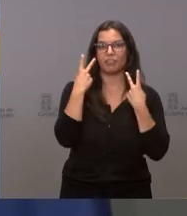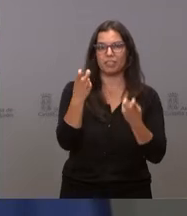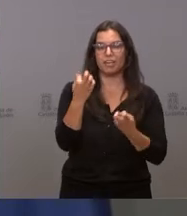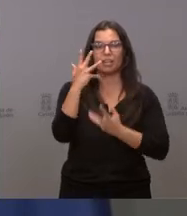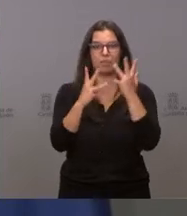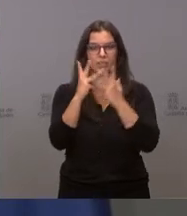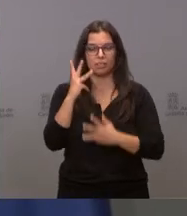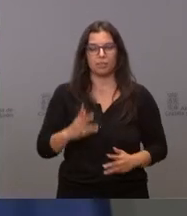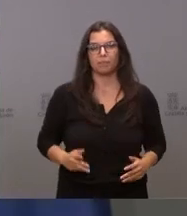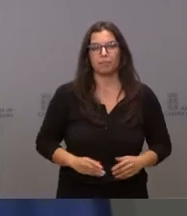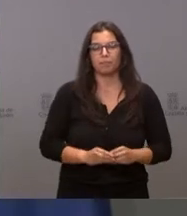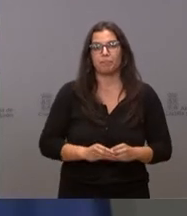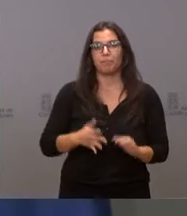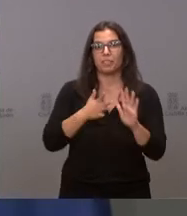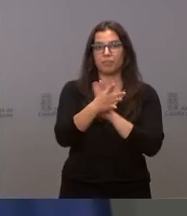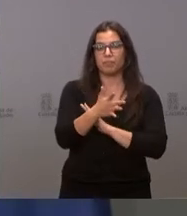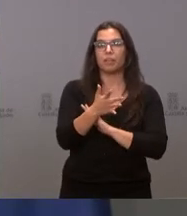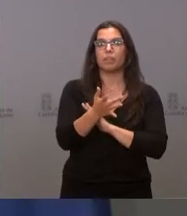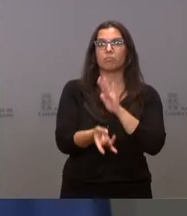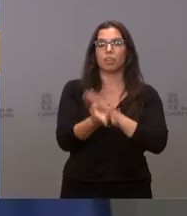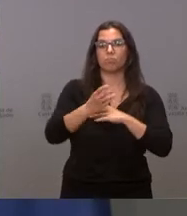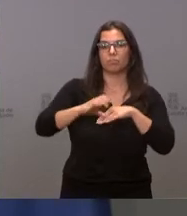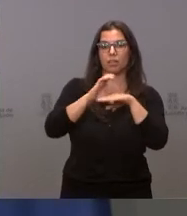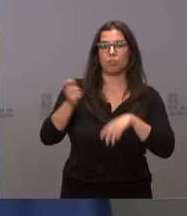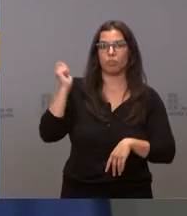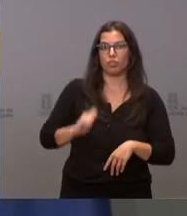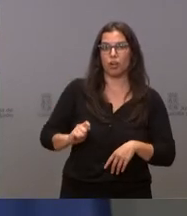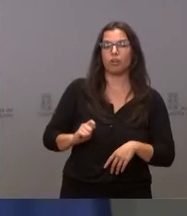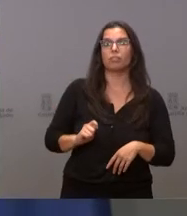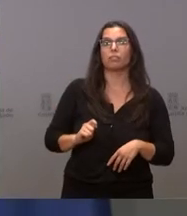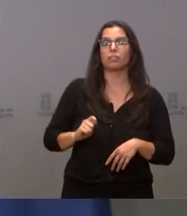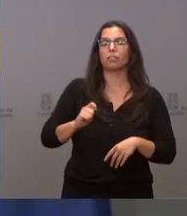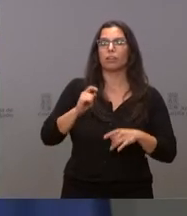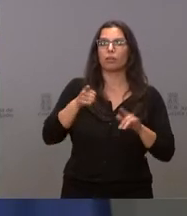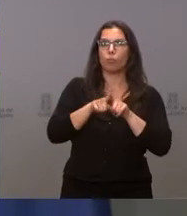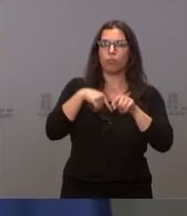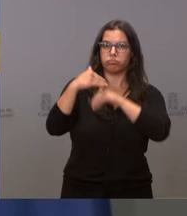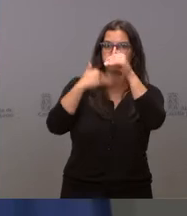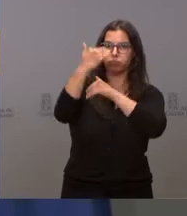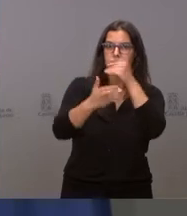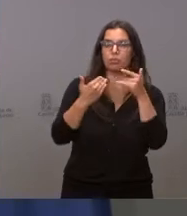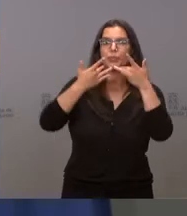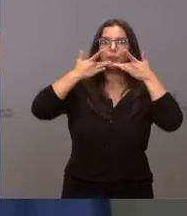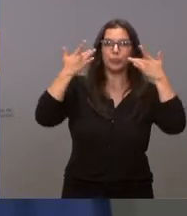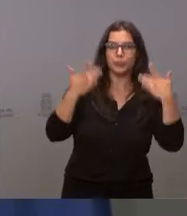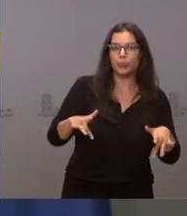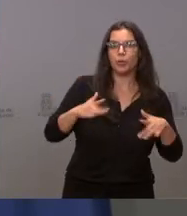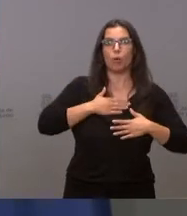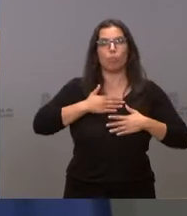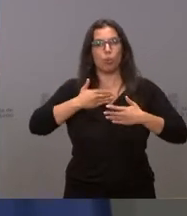administrativas. Se trata de la implantación de una carrera que será objetiva, progresiva, voluntaria,